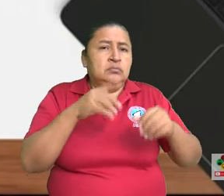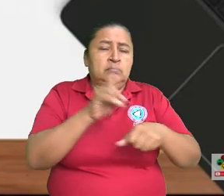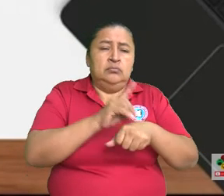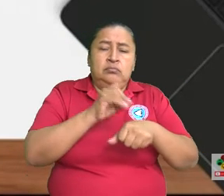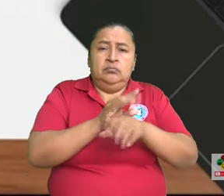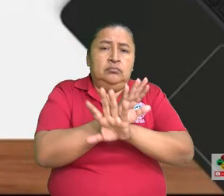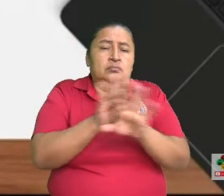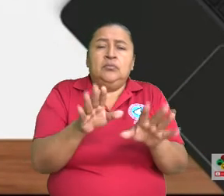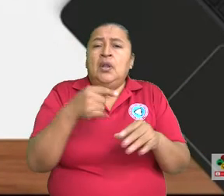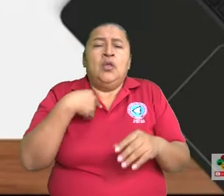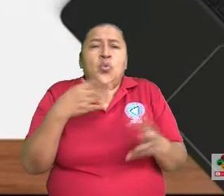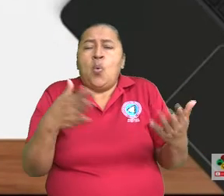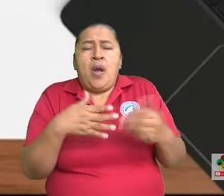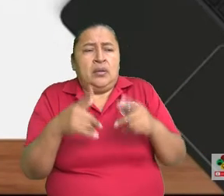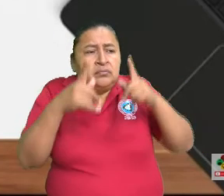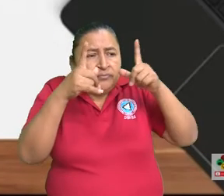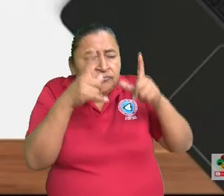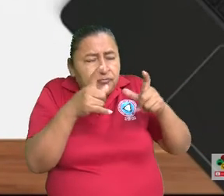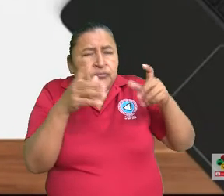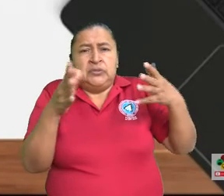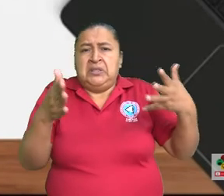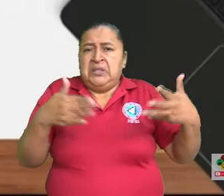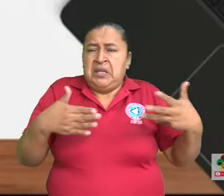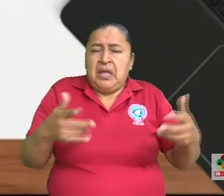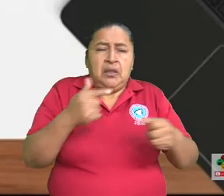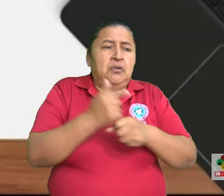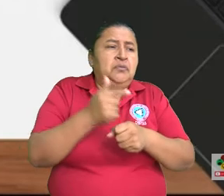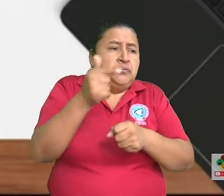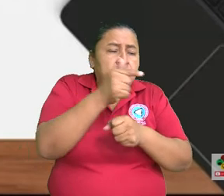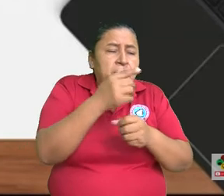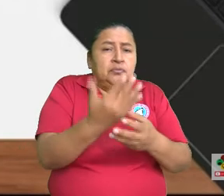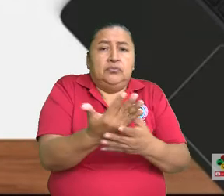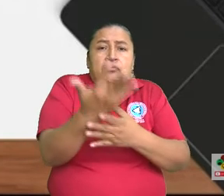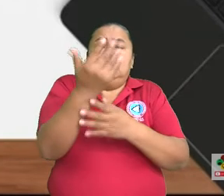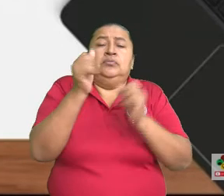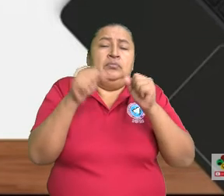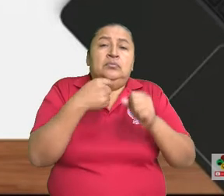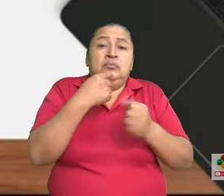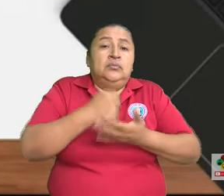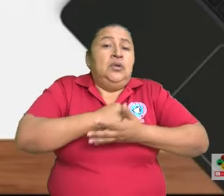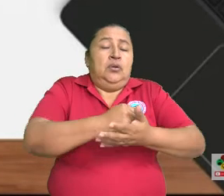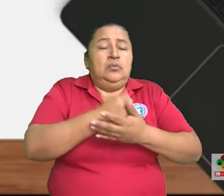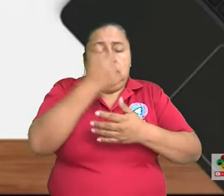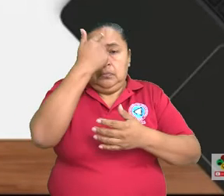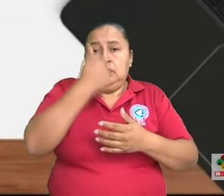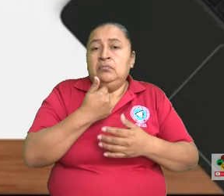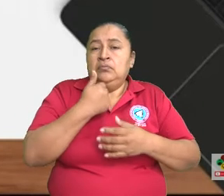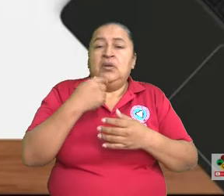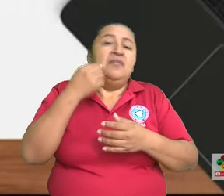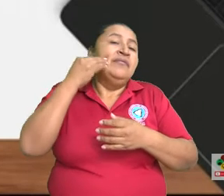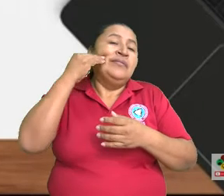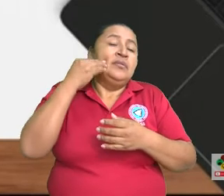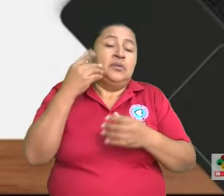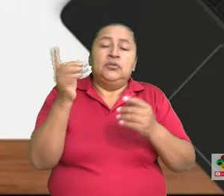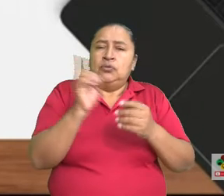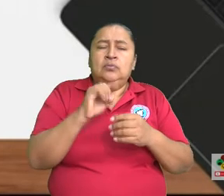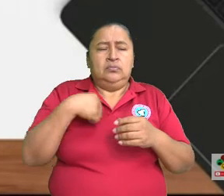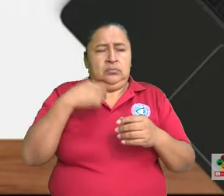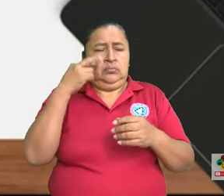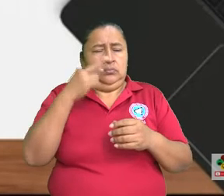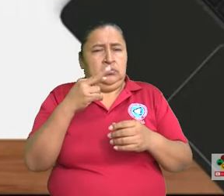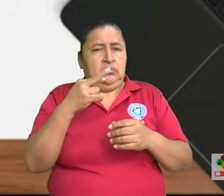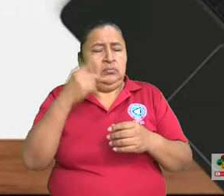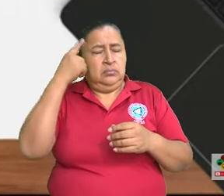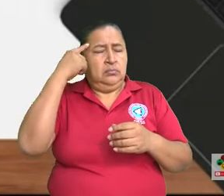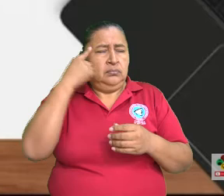No hay una prueba de imagen o una prueba electrofisiológica para ayudarnos a decir, bueno, si es una parálisis facial. ¿Ya? A menos que sospechemos de